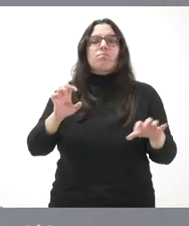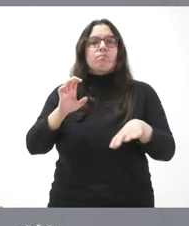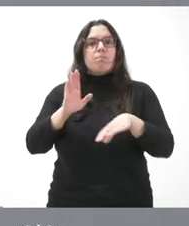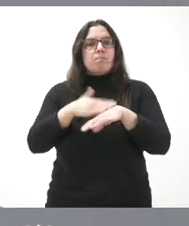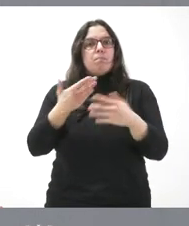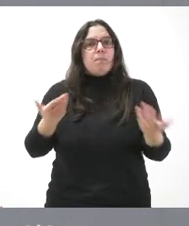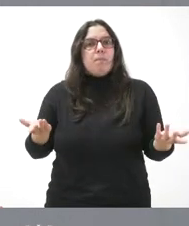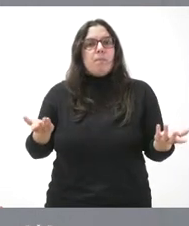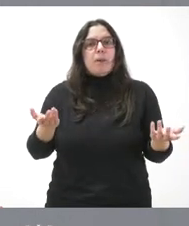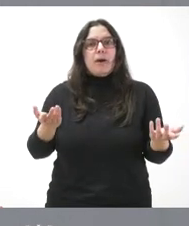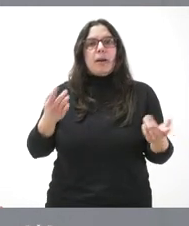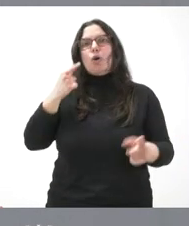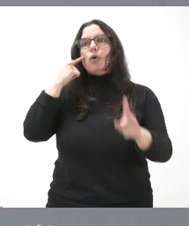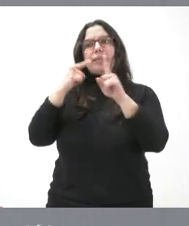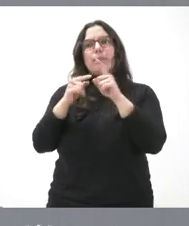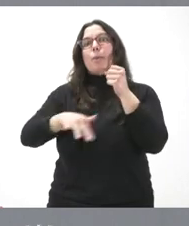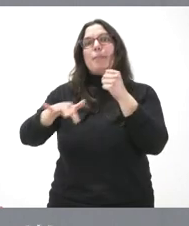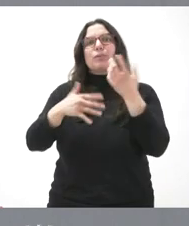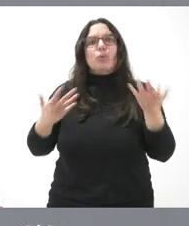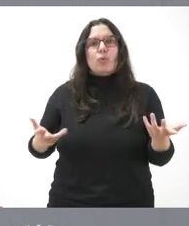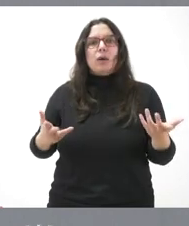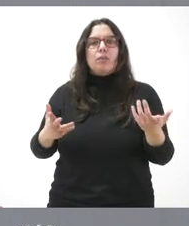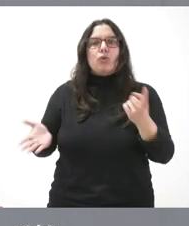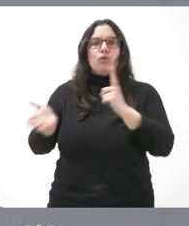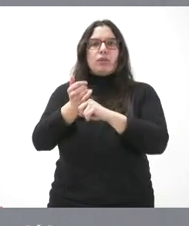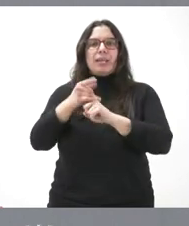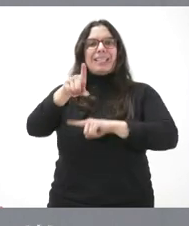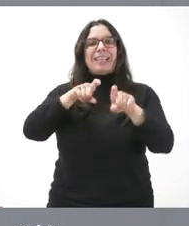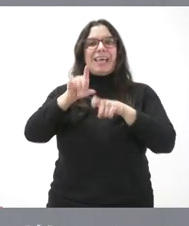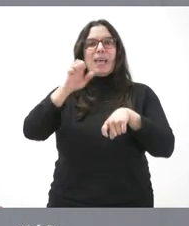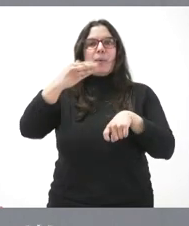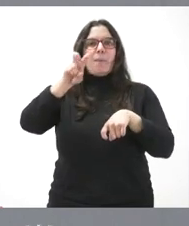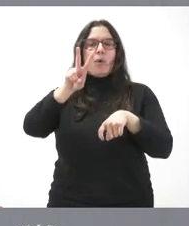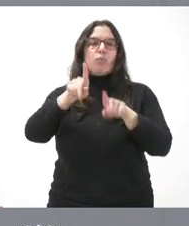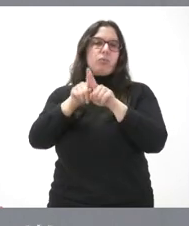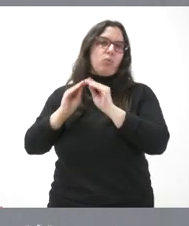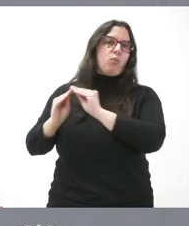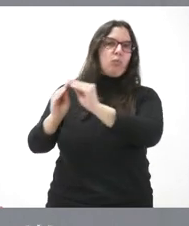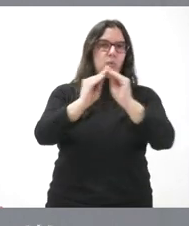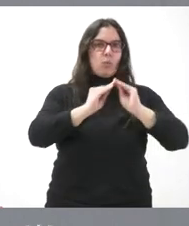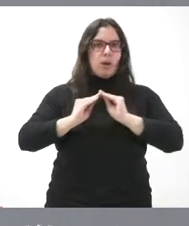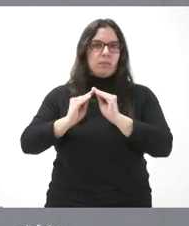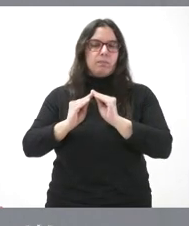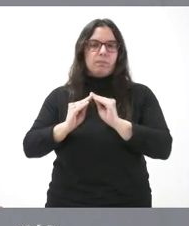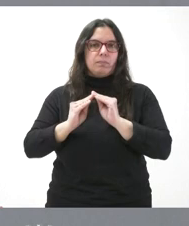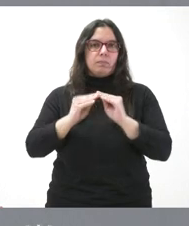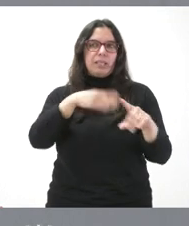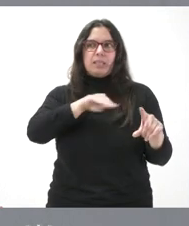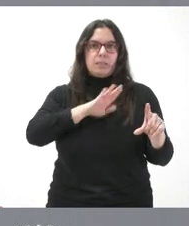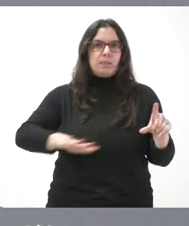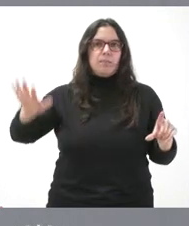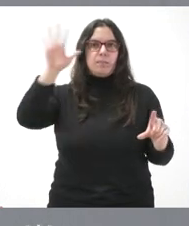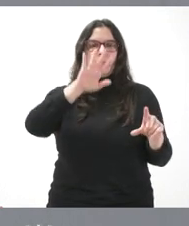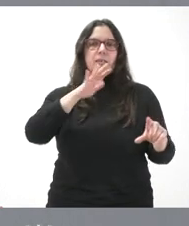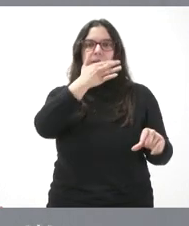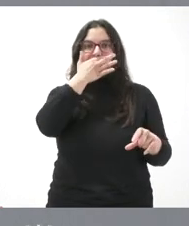tener como objetivo básico esta EBAU única, esta EBAU común en el conjunto de España,